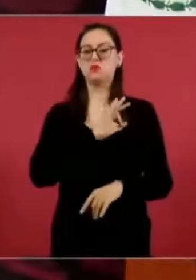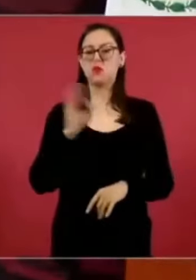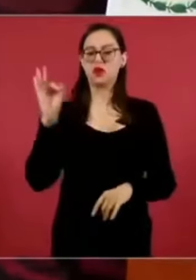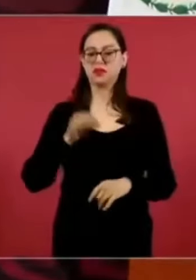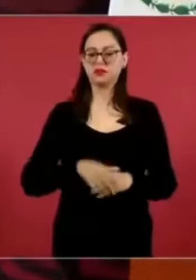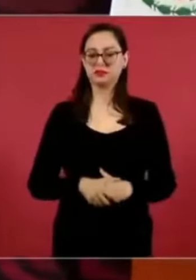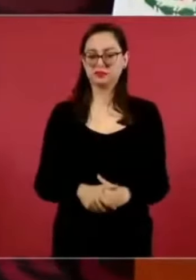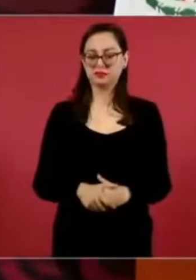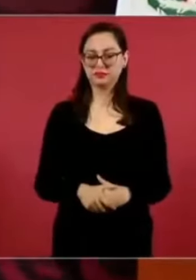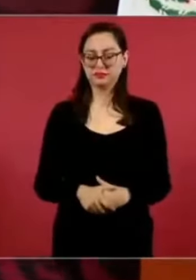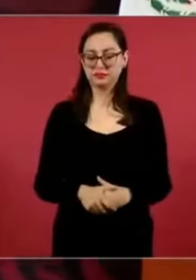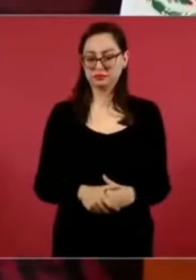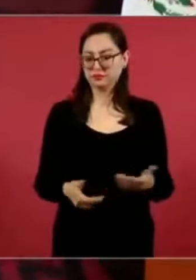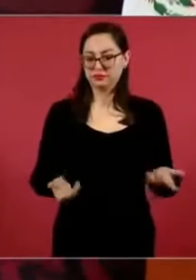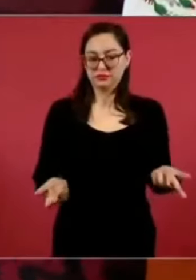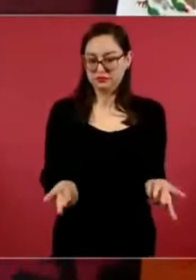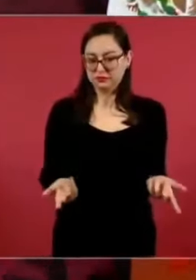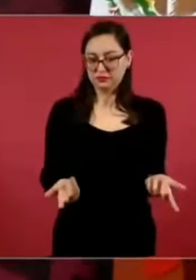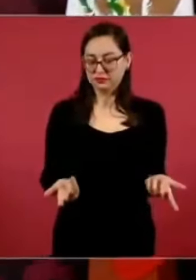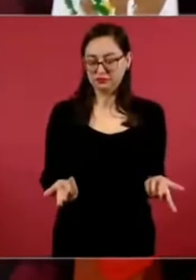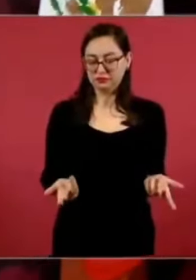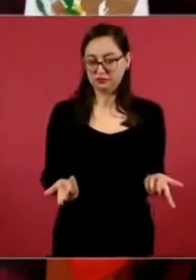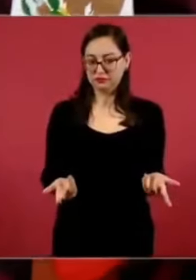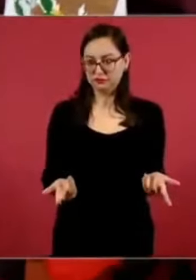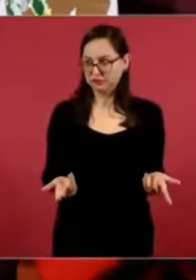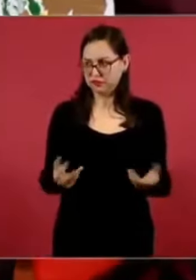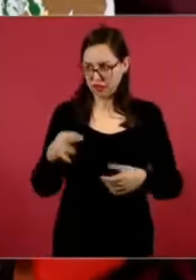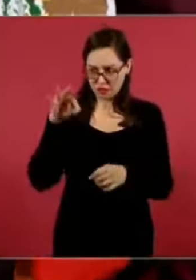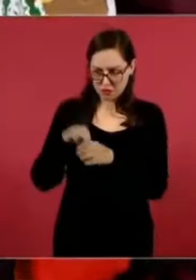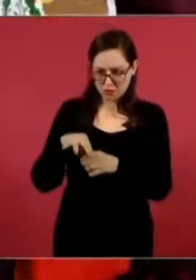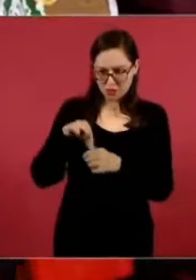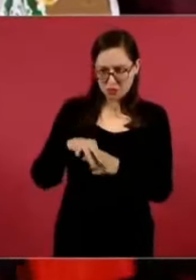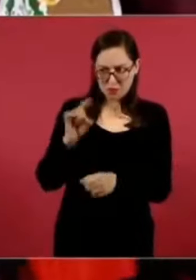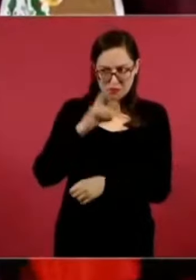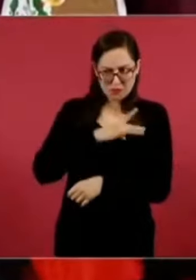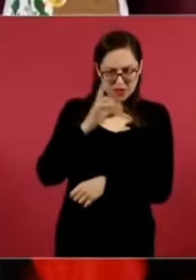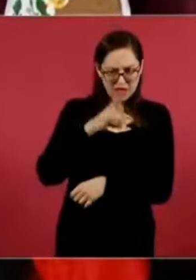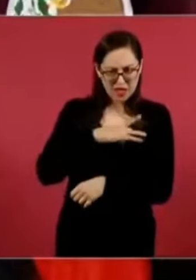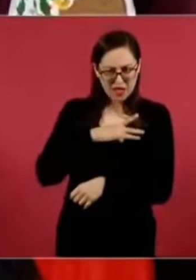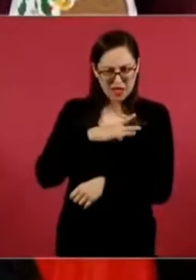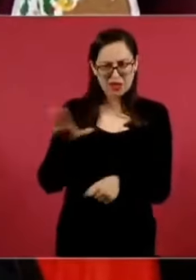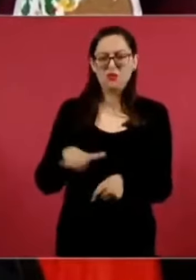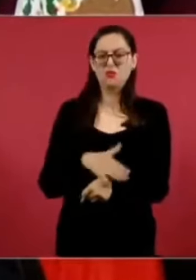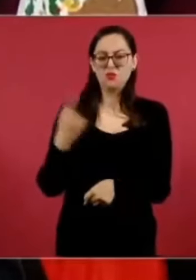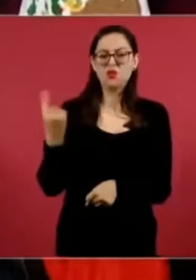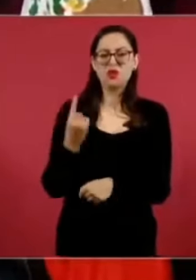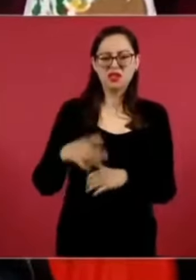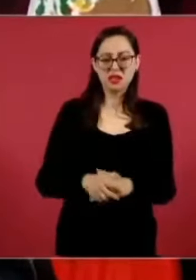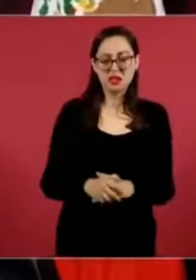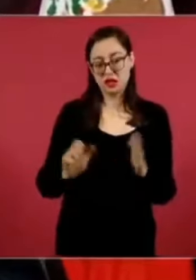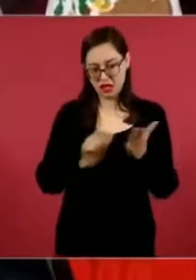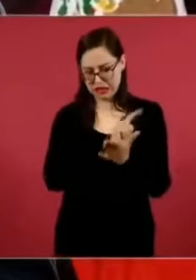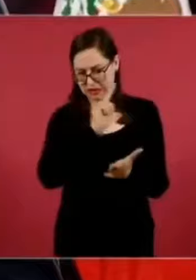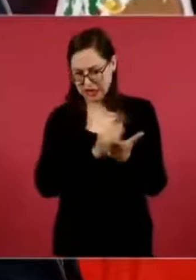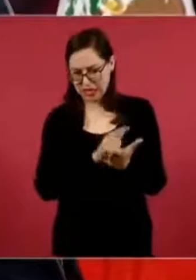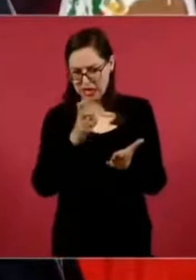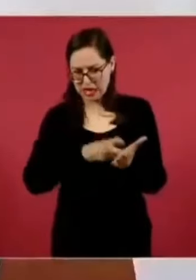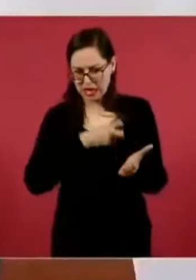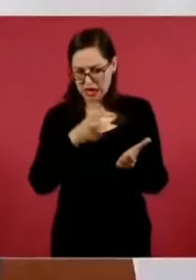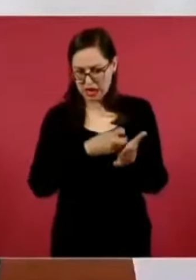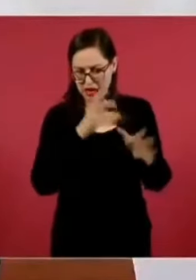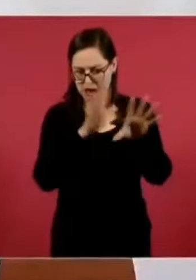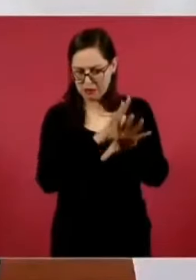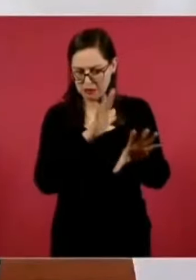Y no hay que tenerle miedo al pueblo, ni hay que tenerle miedo a las reformas y no hay que